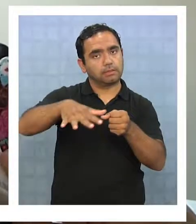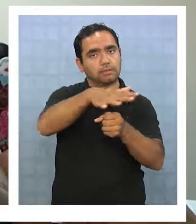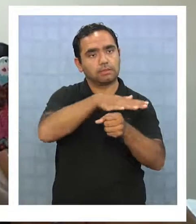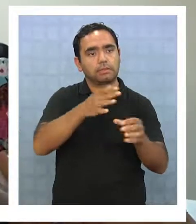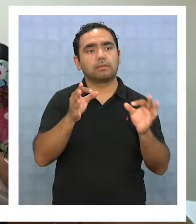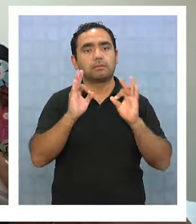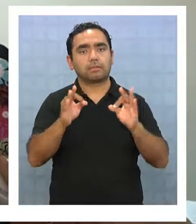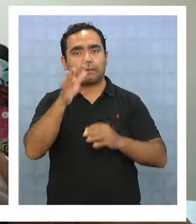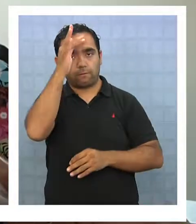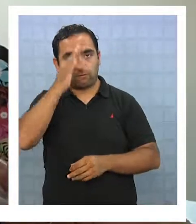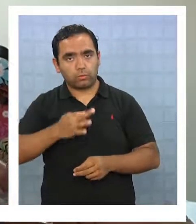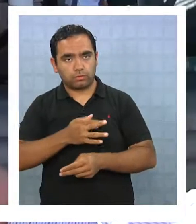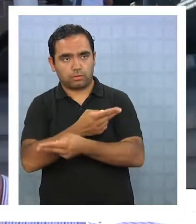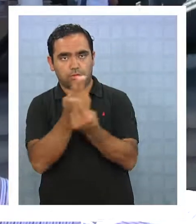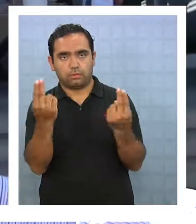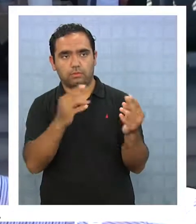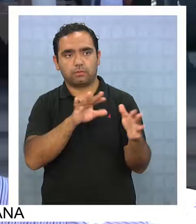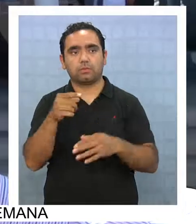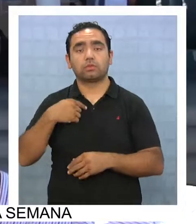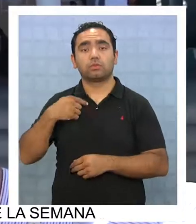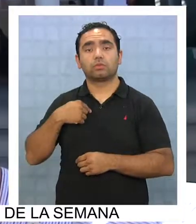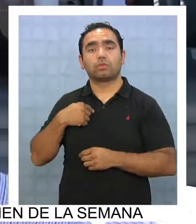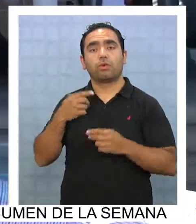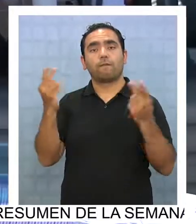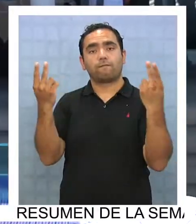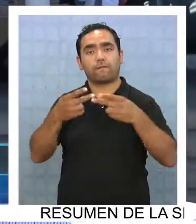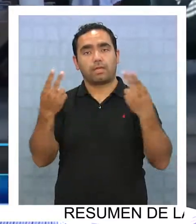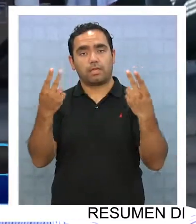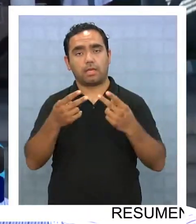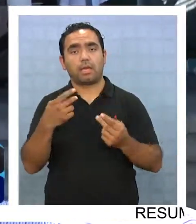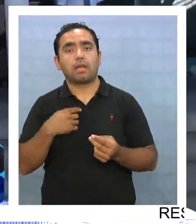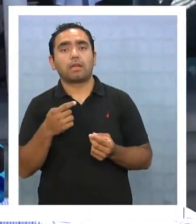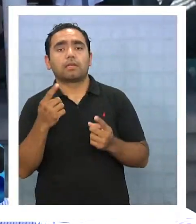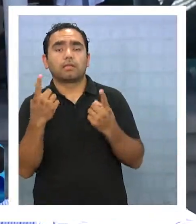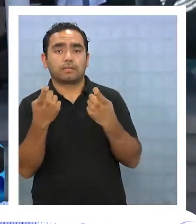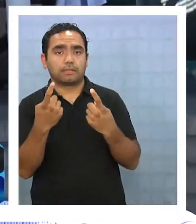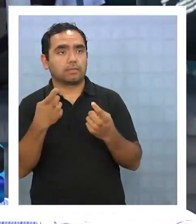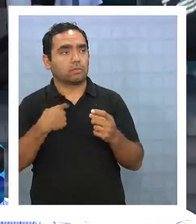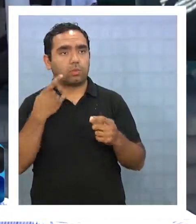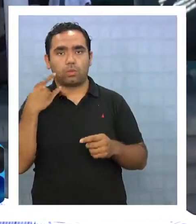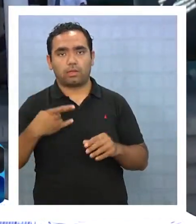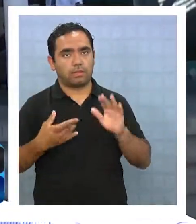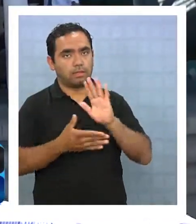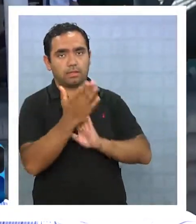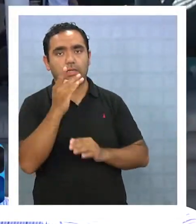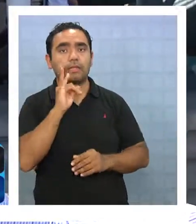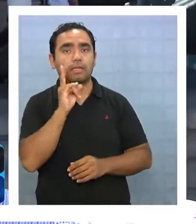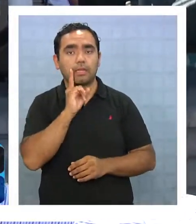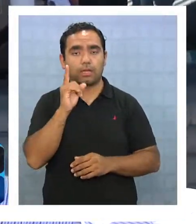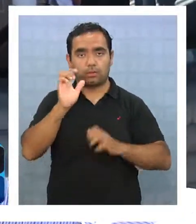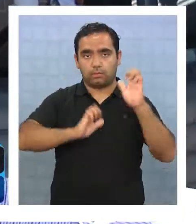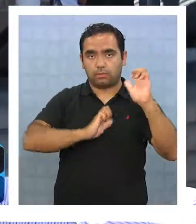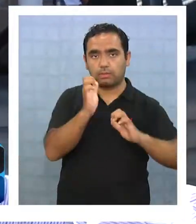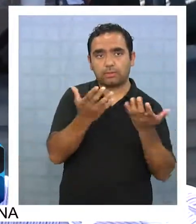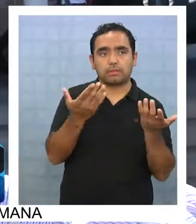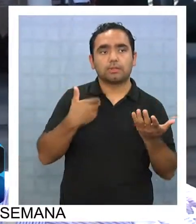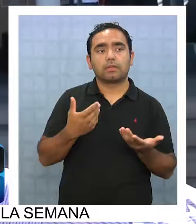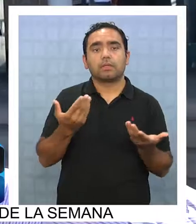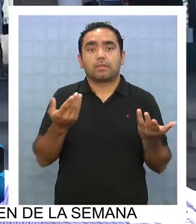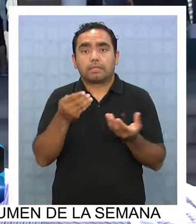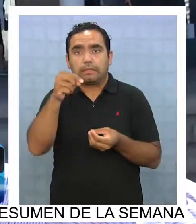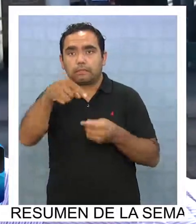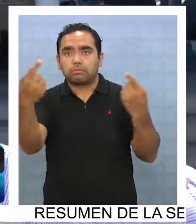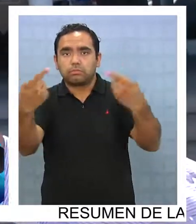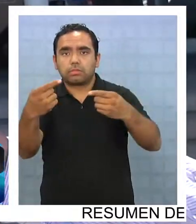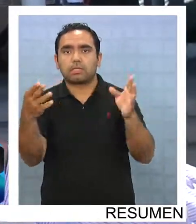esencialmente, digamos, los funcionarios públicos. Como soy de Viña, tengo una franquicia y necesito volver a la ciudad. ¿Y qué es lo que pasa? Como